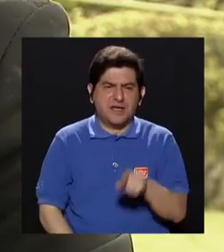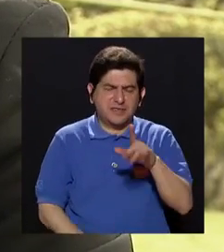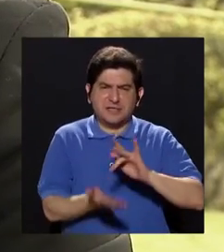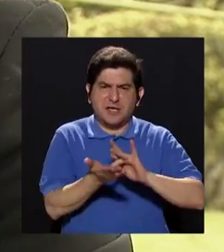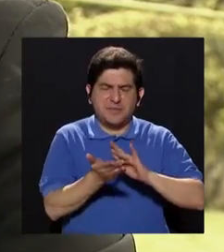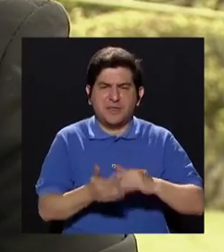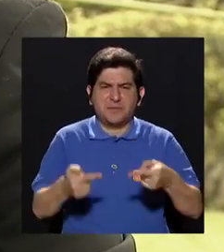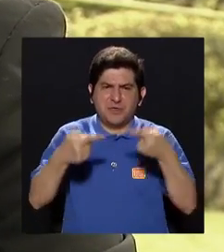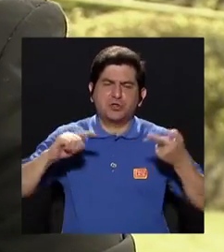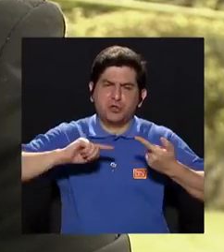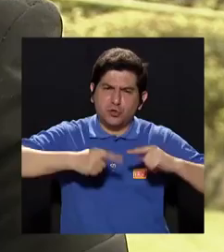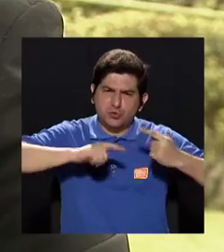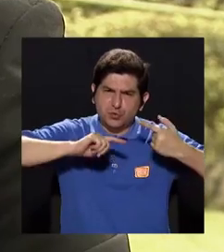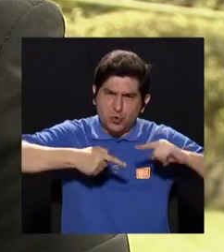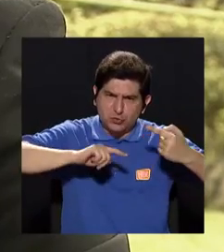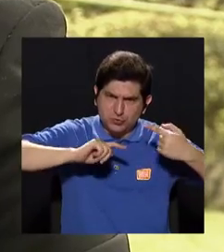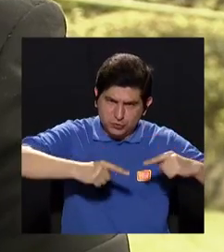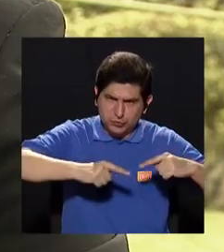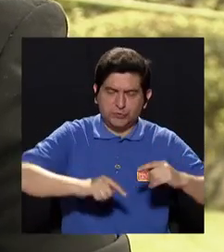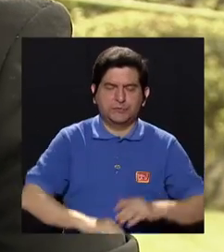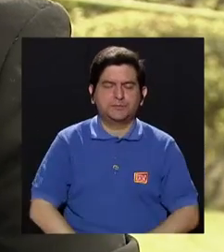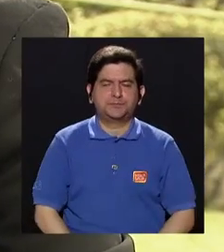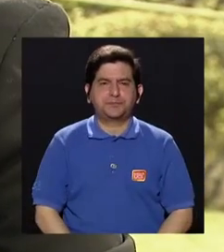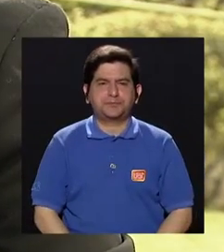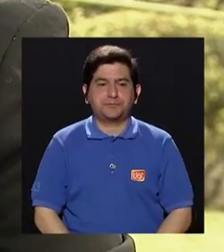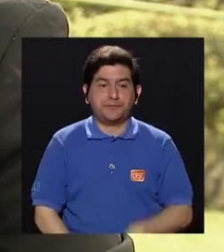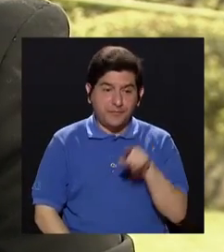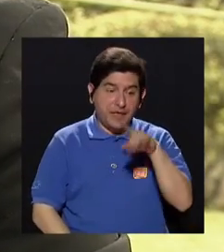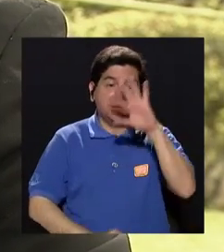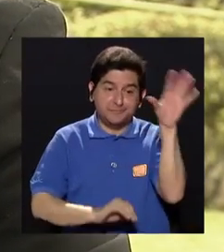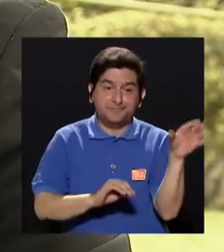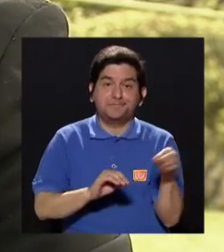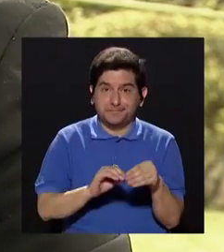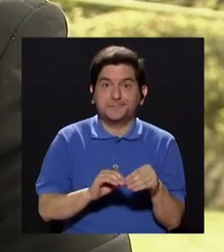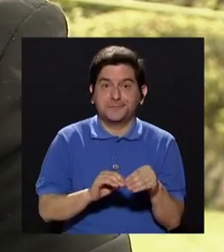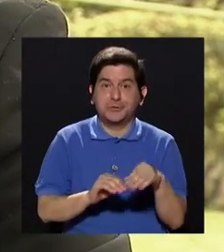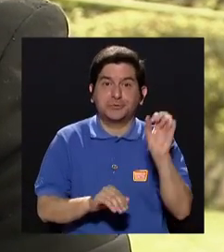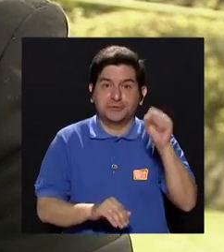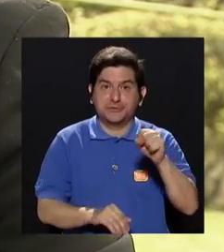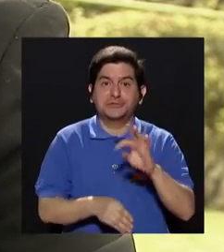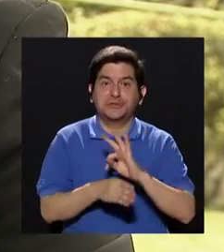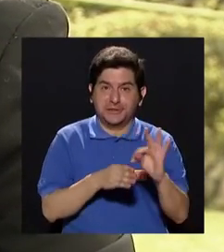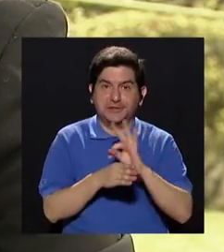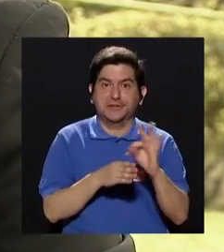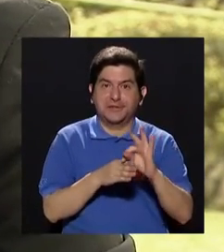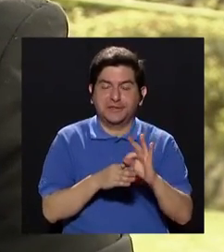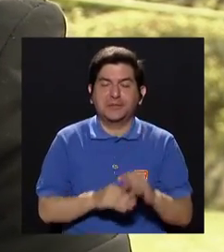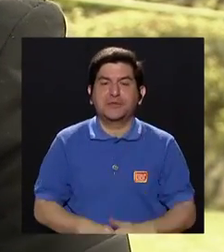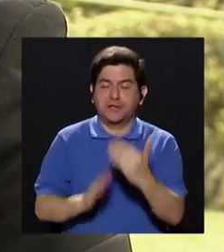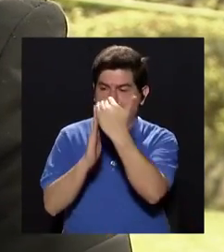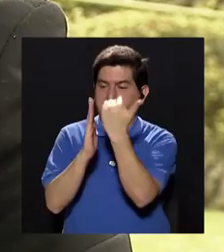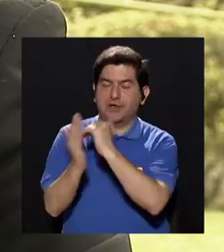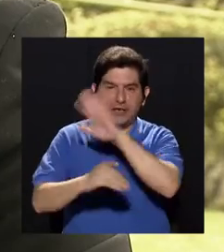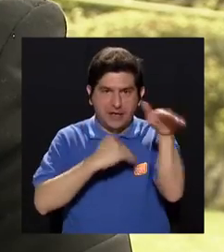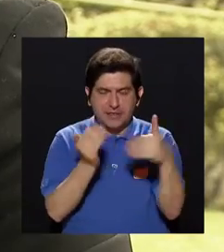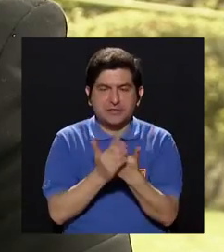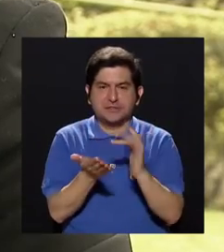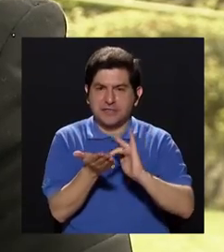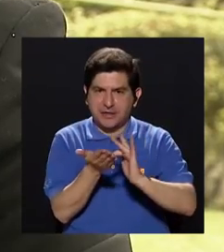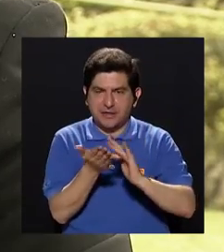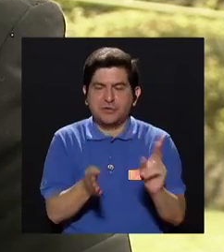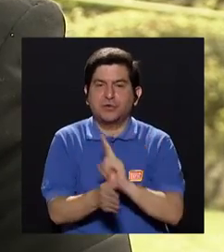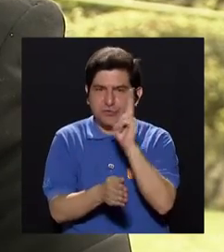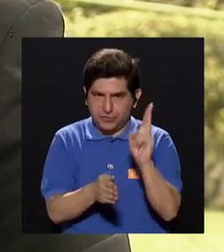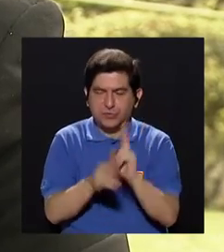la terapia, ¿verdad?, para quitar el dolor. Entonces, esos hay que incluirlos en el tratamiento y en el esquema total de los medicamentos que